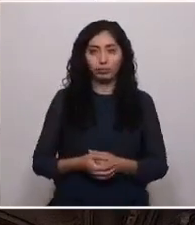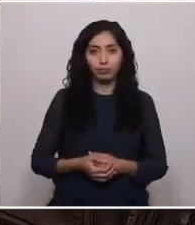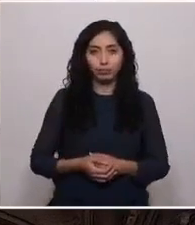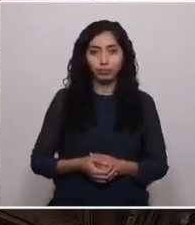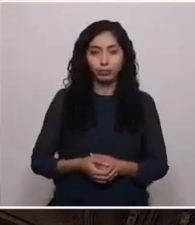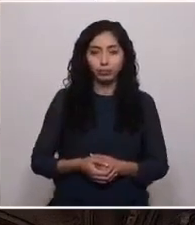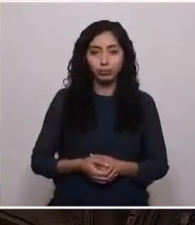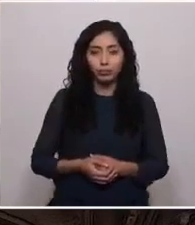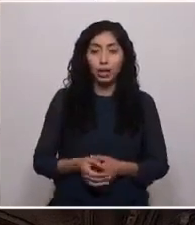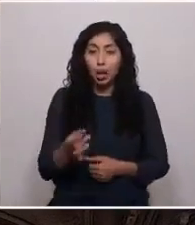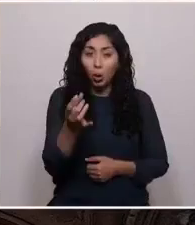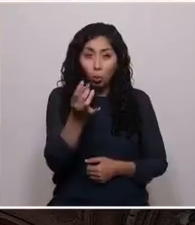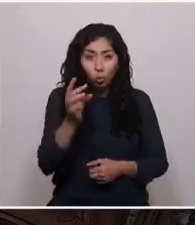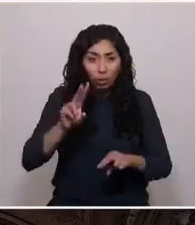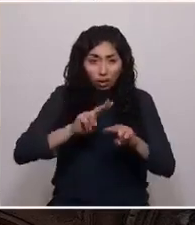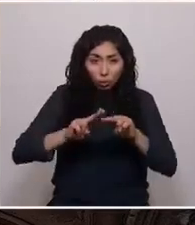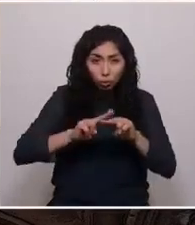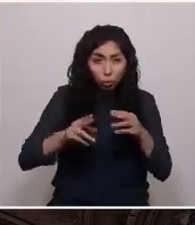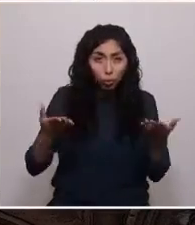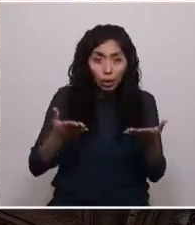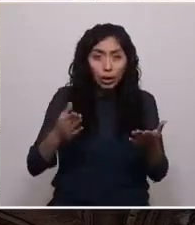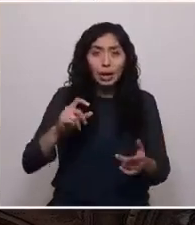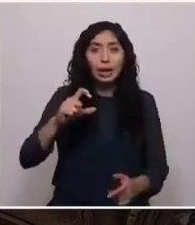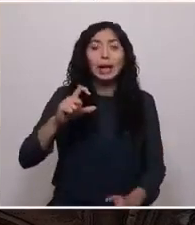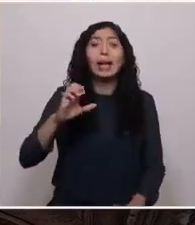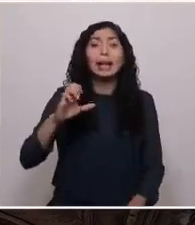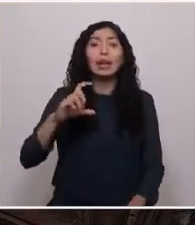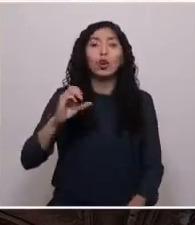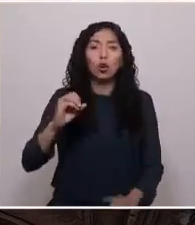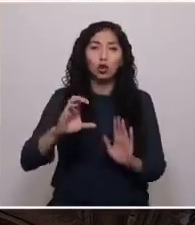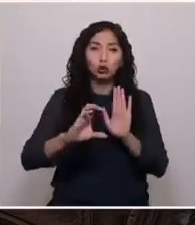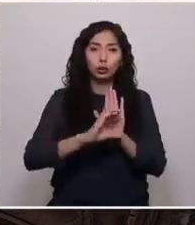Única solución, ecocontinuación. ¡Gracias!